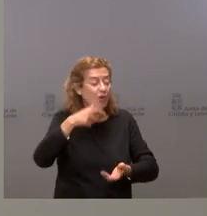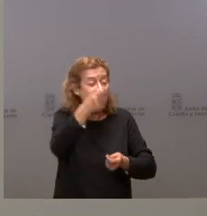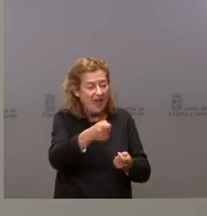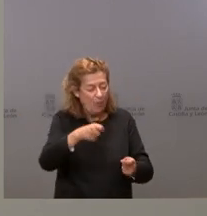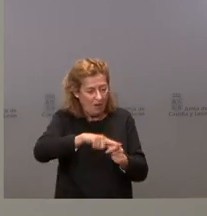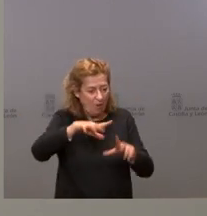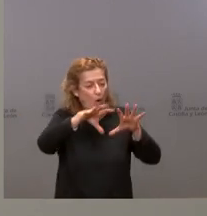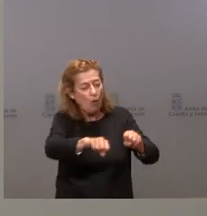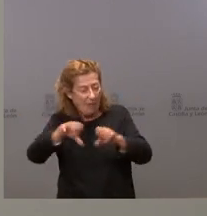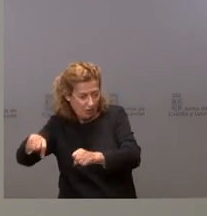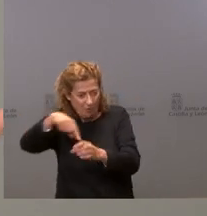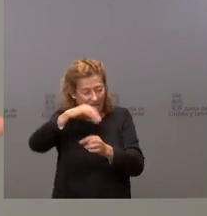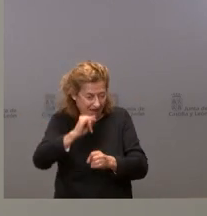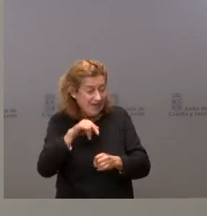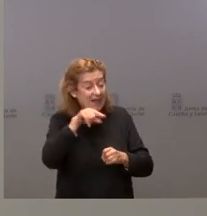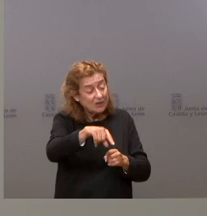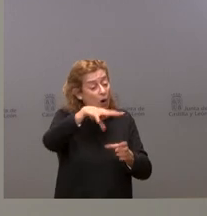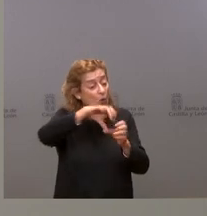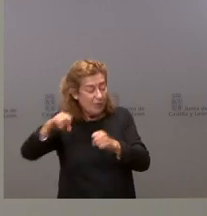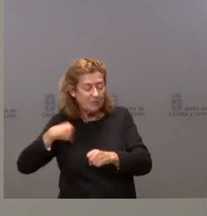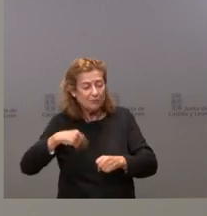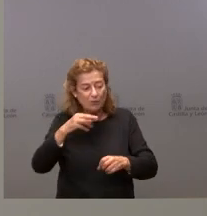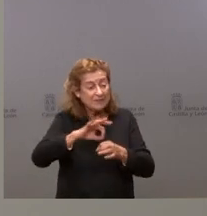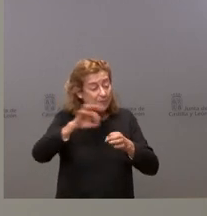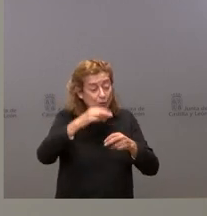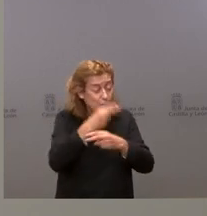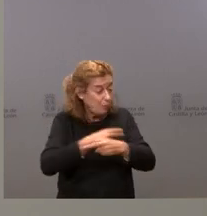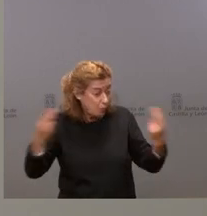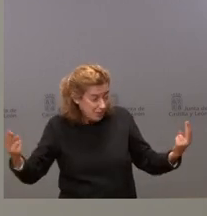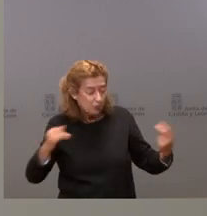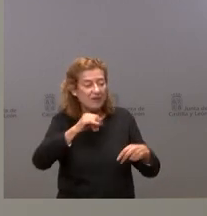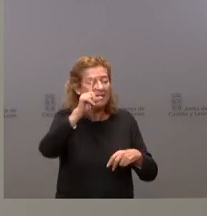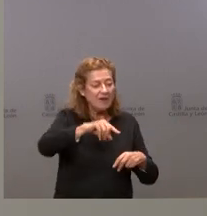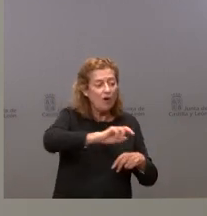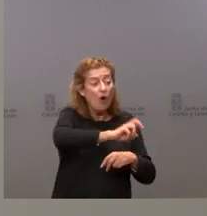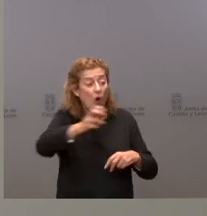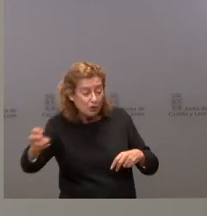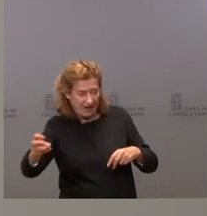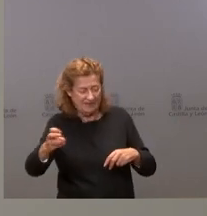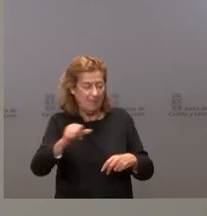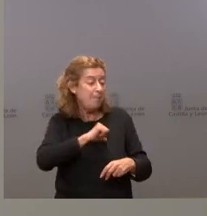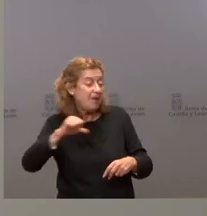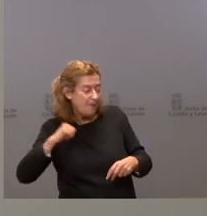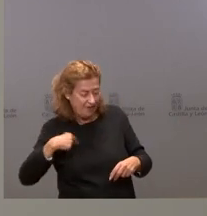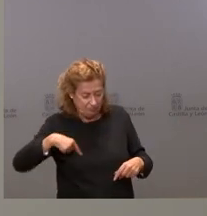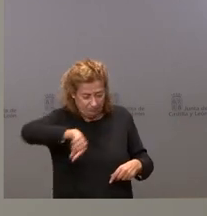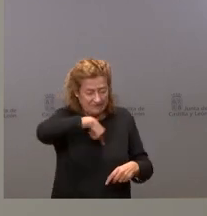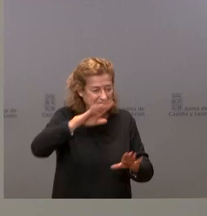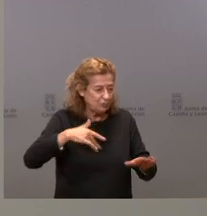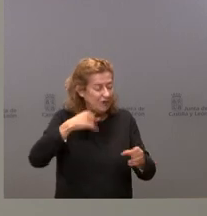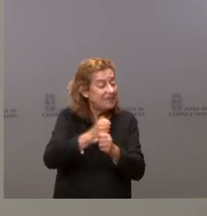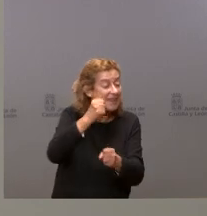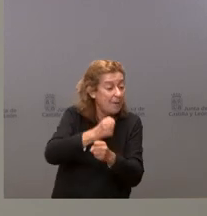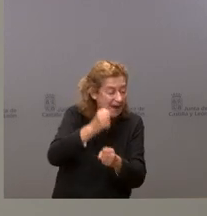ocupación. En esa ocupación están estos servicios públicos y también están otras iniciativas privadas que estamos trabajando y que, lógicamente, se irán anunciando